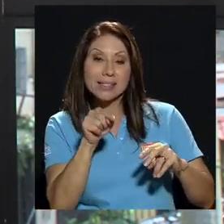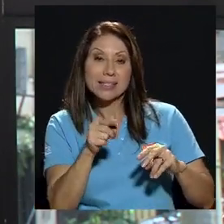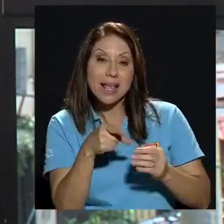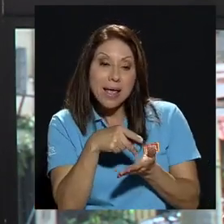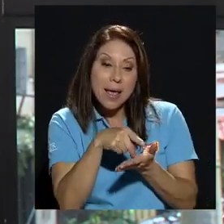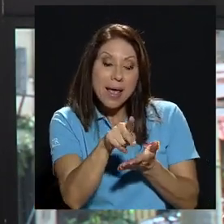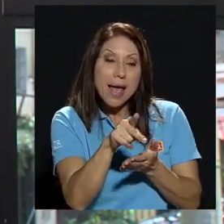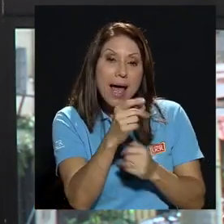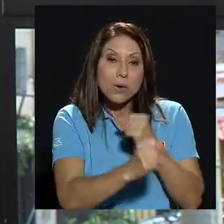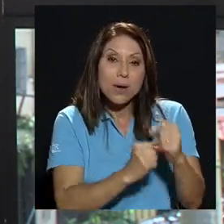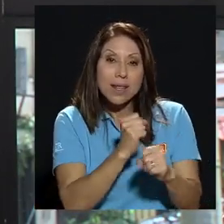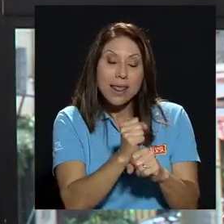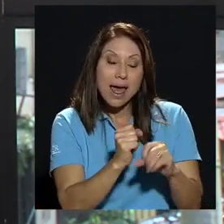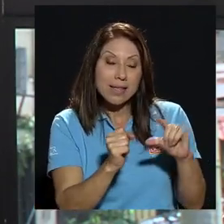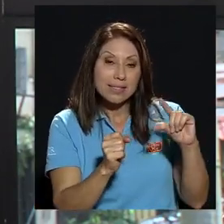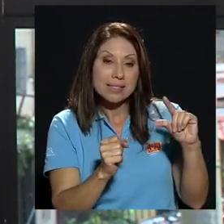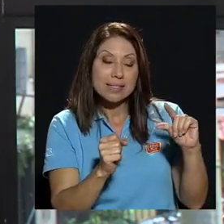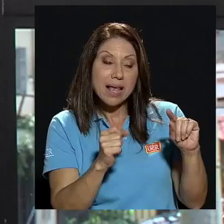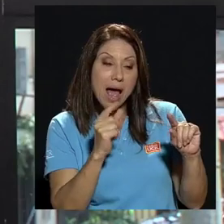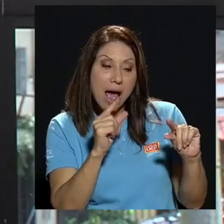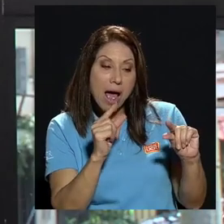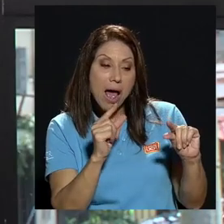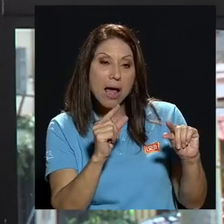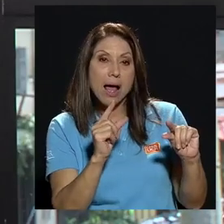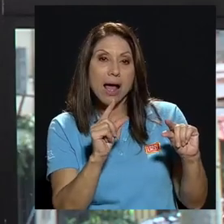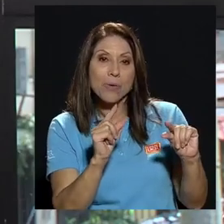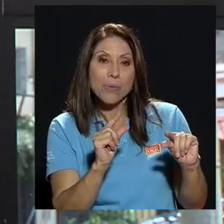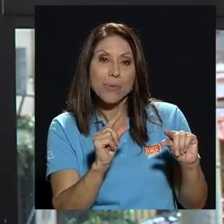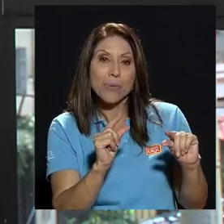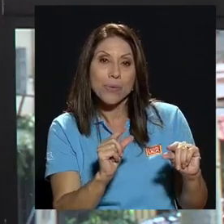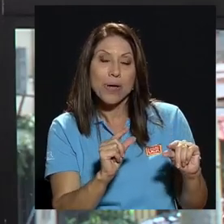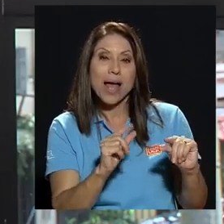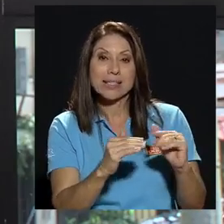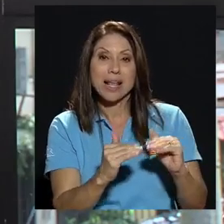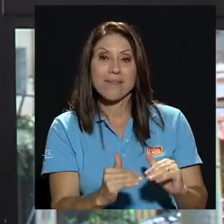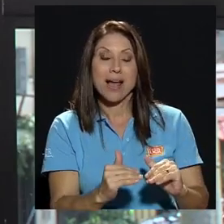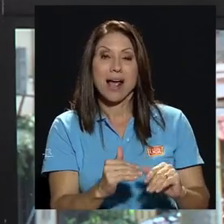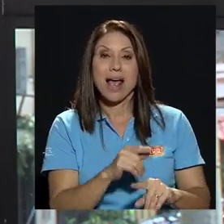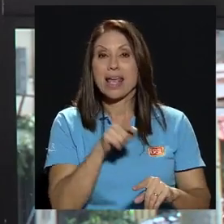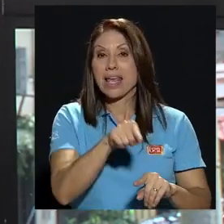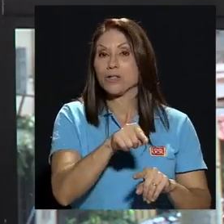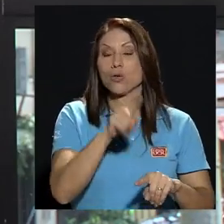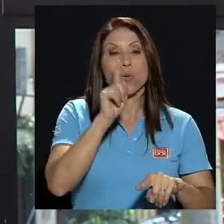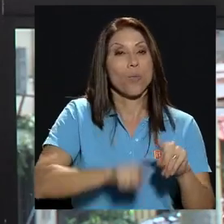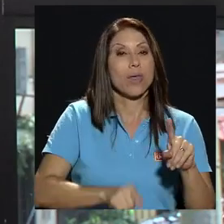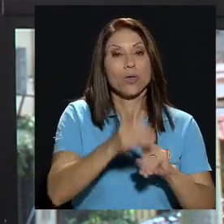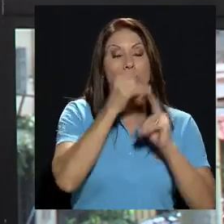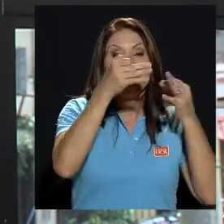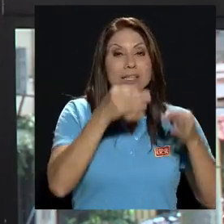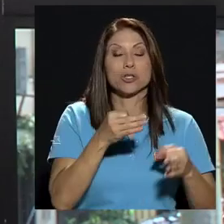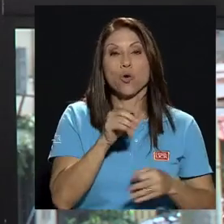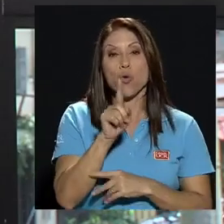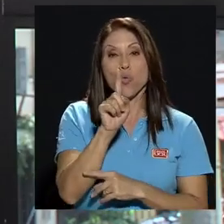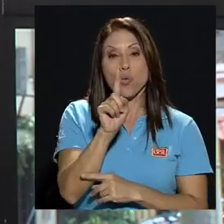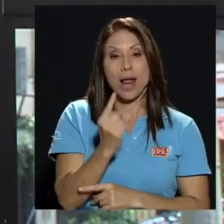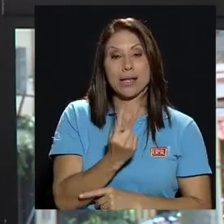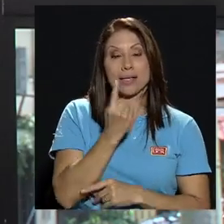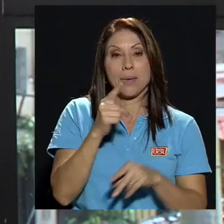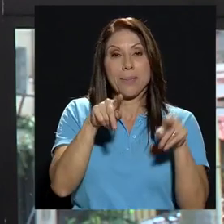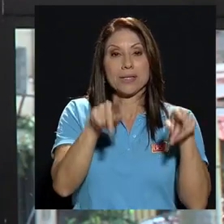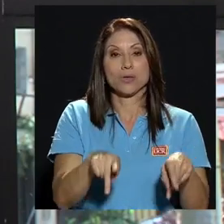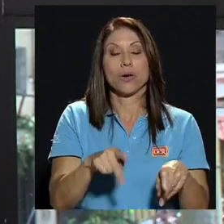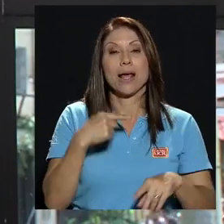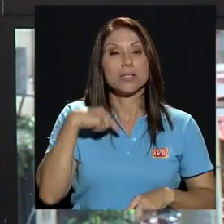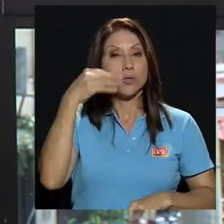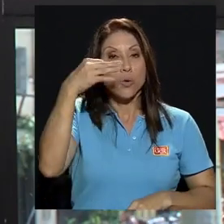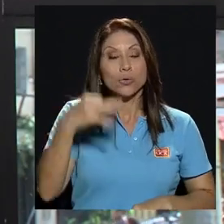este es un paso importante que no debe ser tomado por una persona si considero que